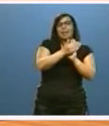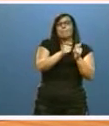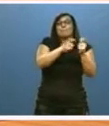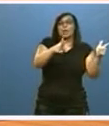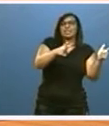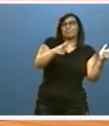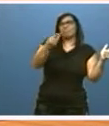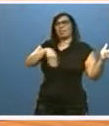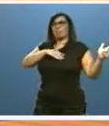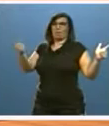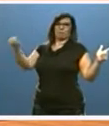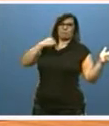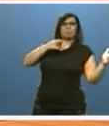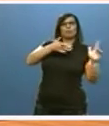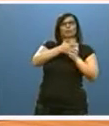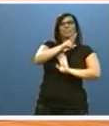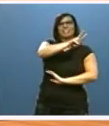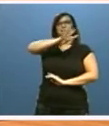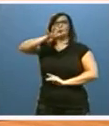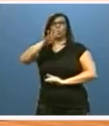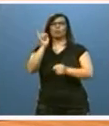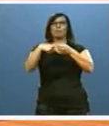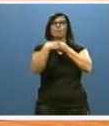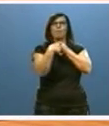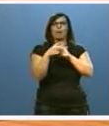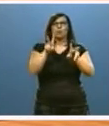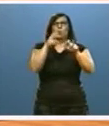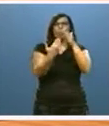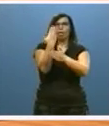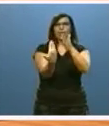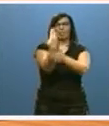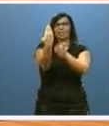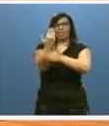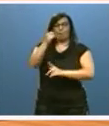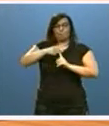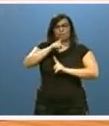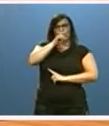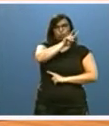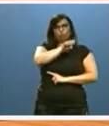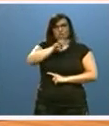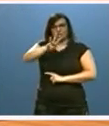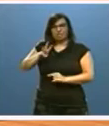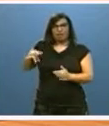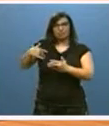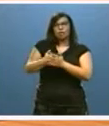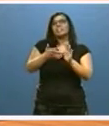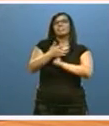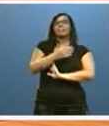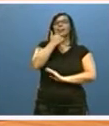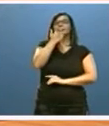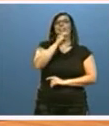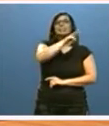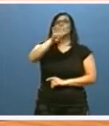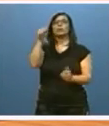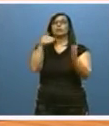pero que supone 24 afiliados nuevos cada día. Desde mayo de 2013 hablamos de casi 34.000 afiliados más.